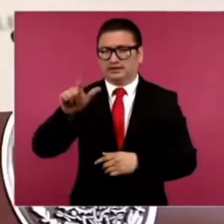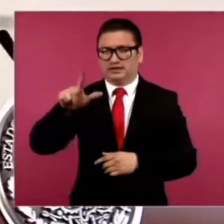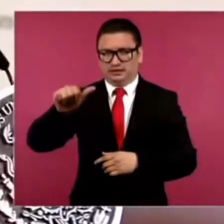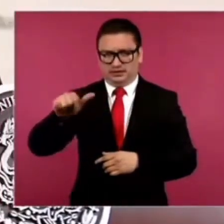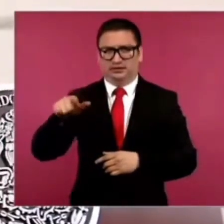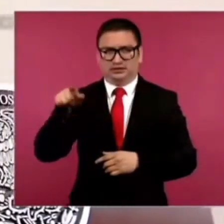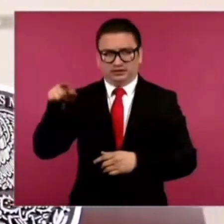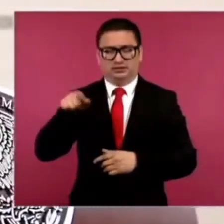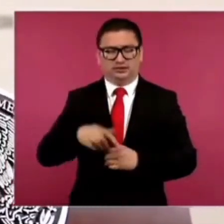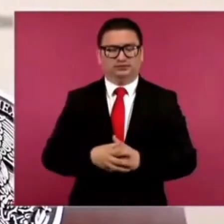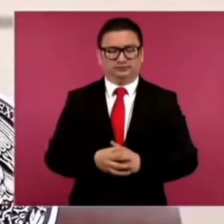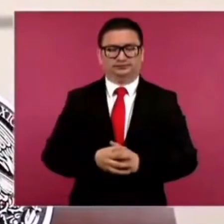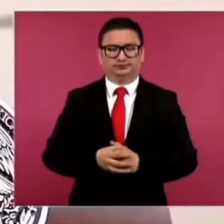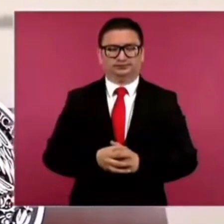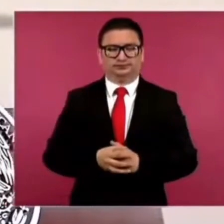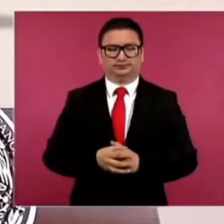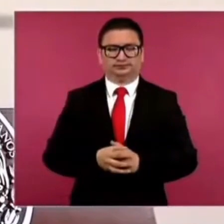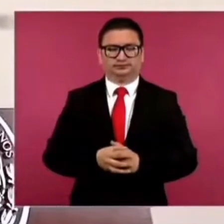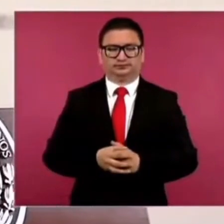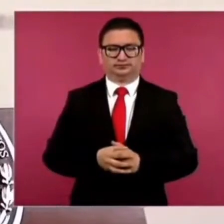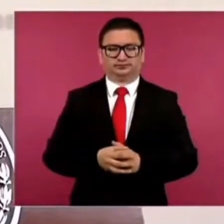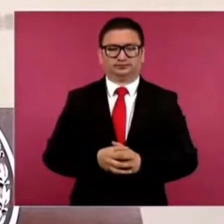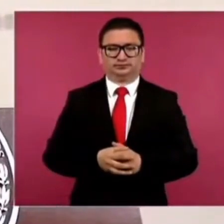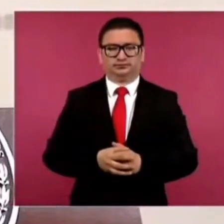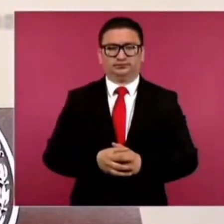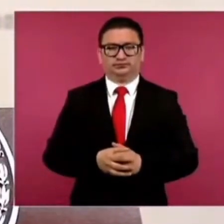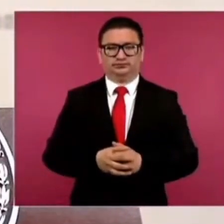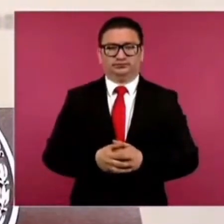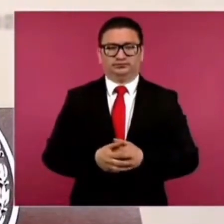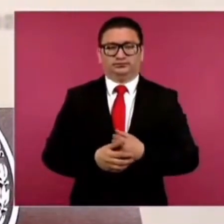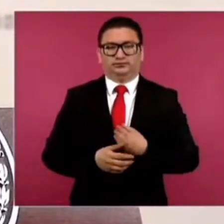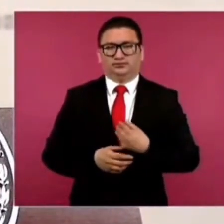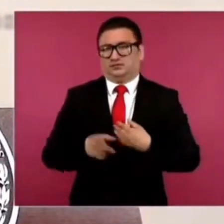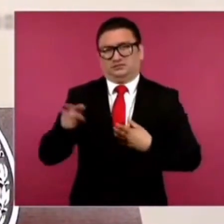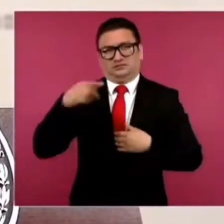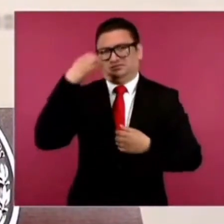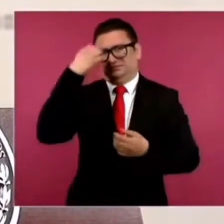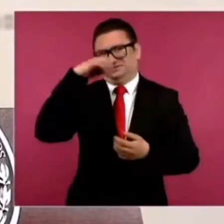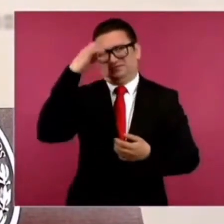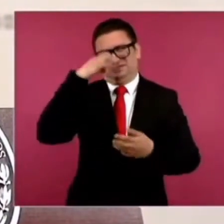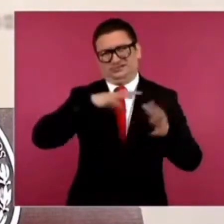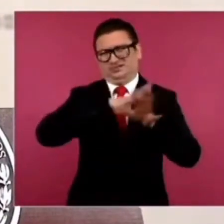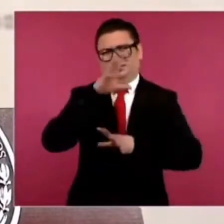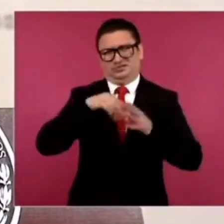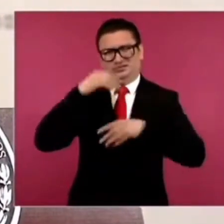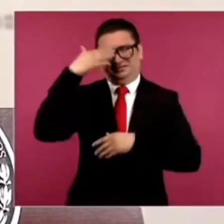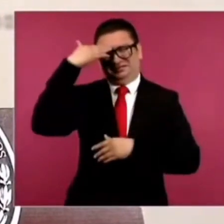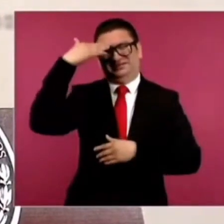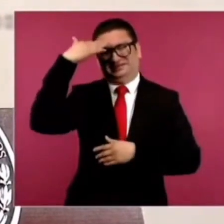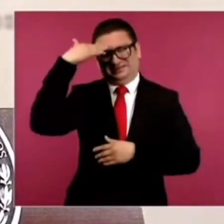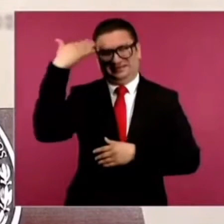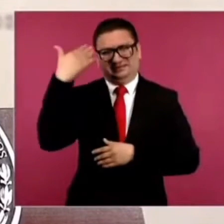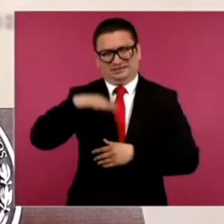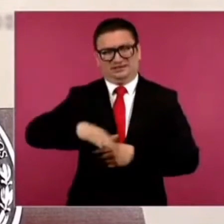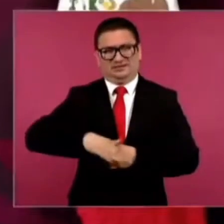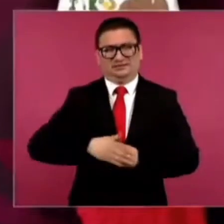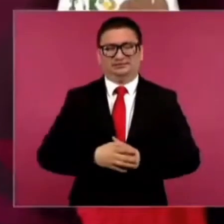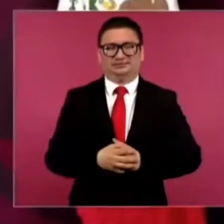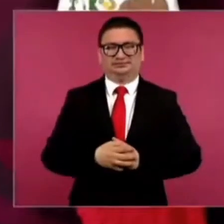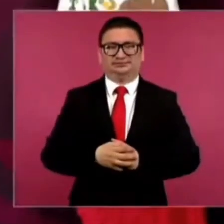y pues tiene toda la experiencia, sabe perfectamente de eso.